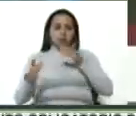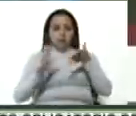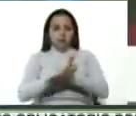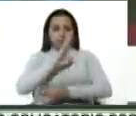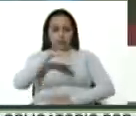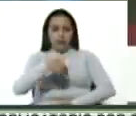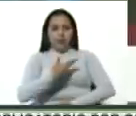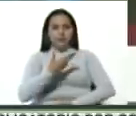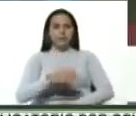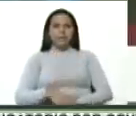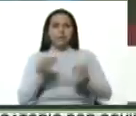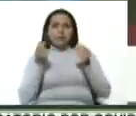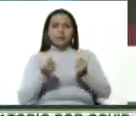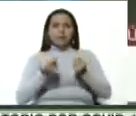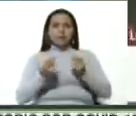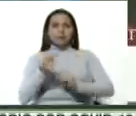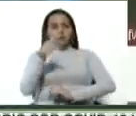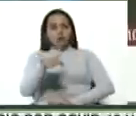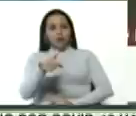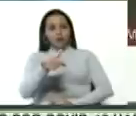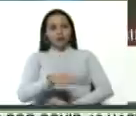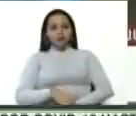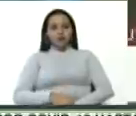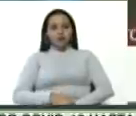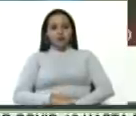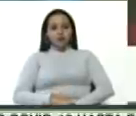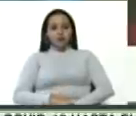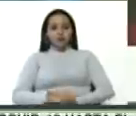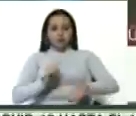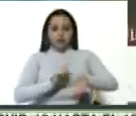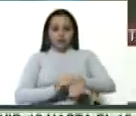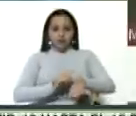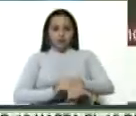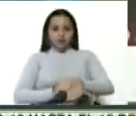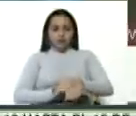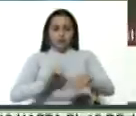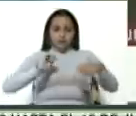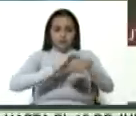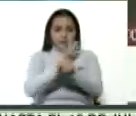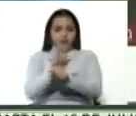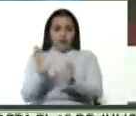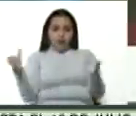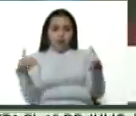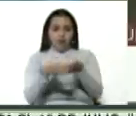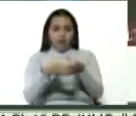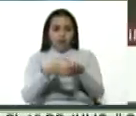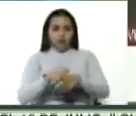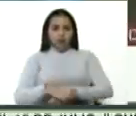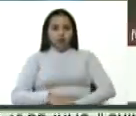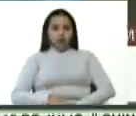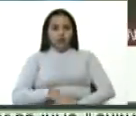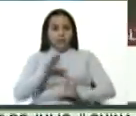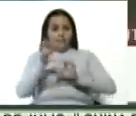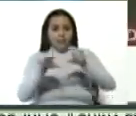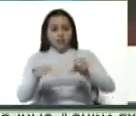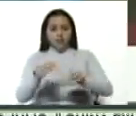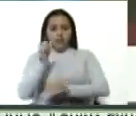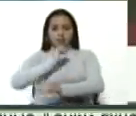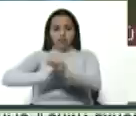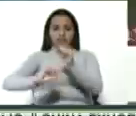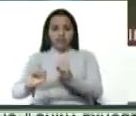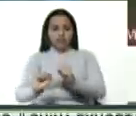activar en esta etapa aún de pandemia el grupo de países en defensa